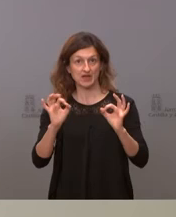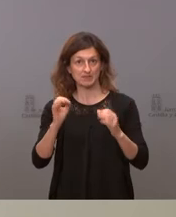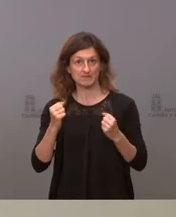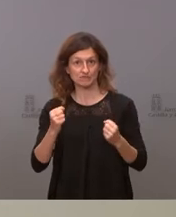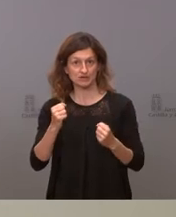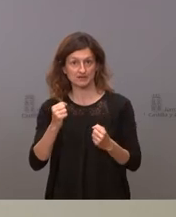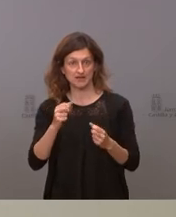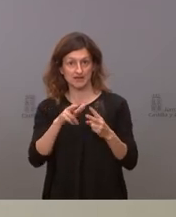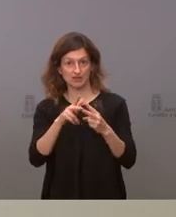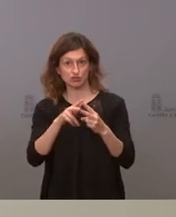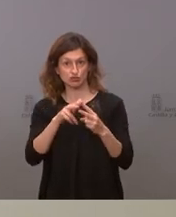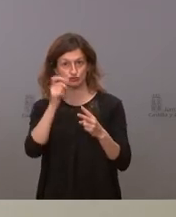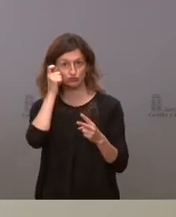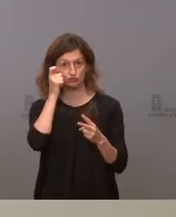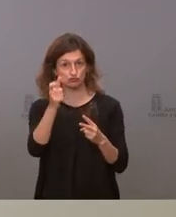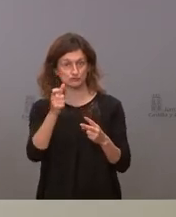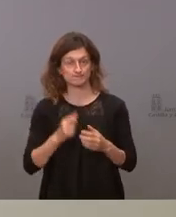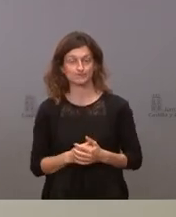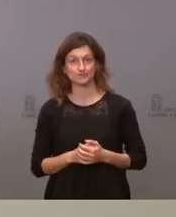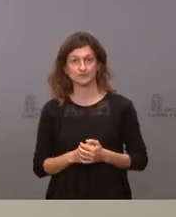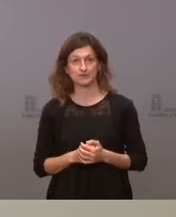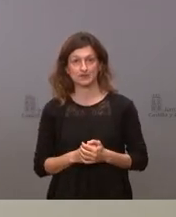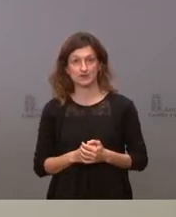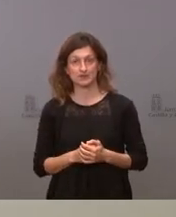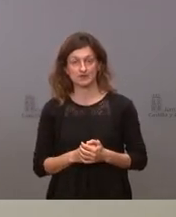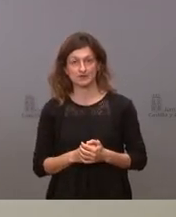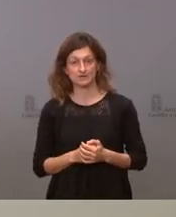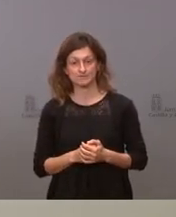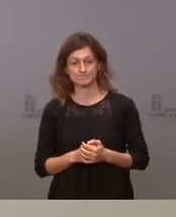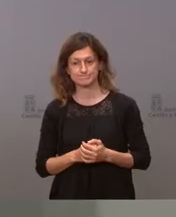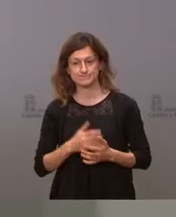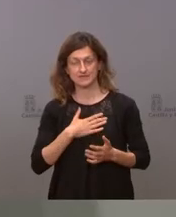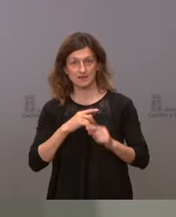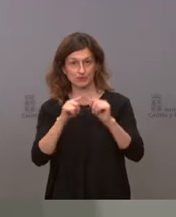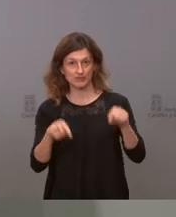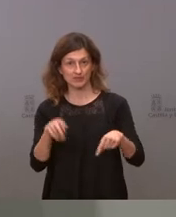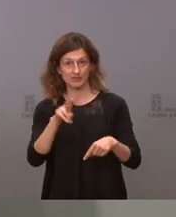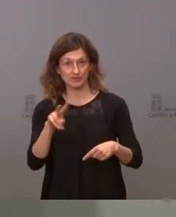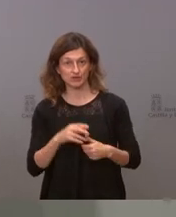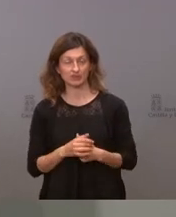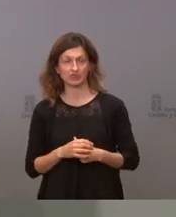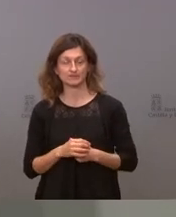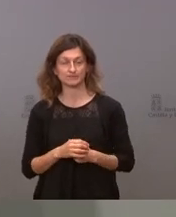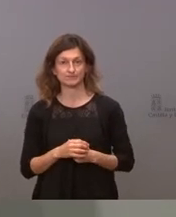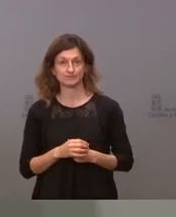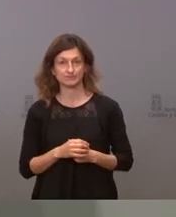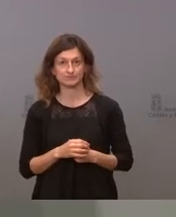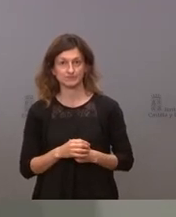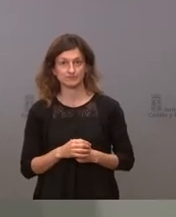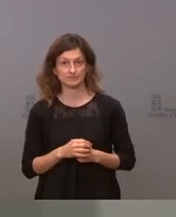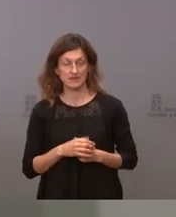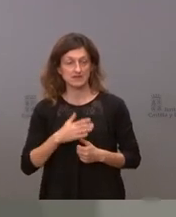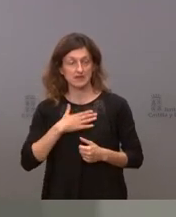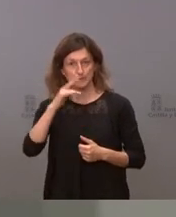en esas dos ciudades de nuestra provincia y nos